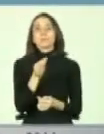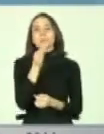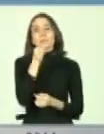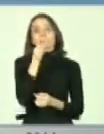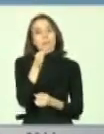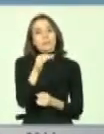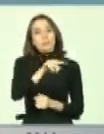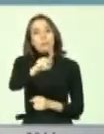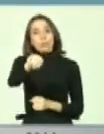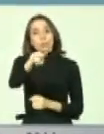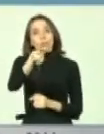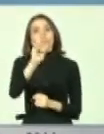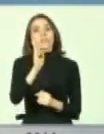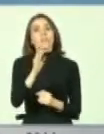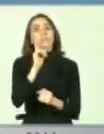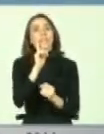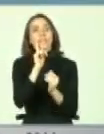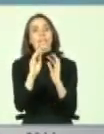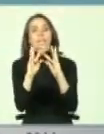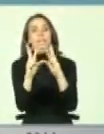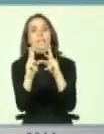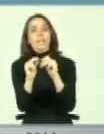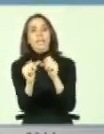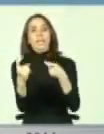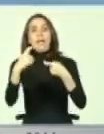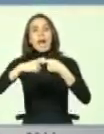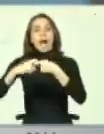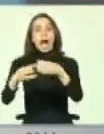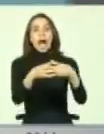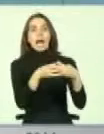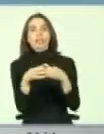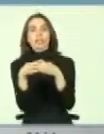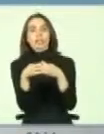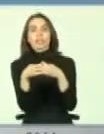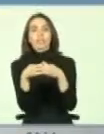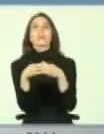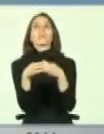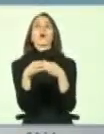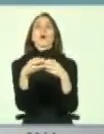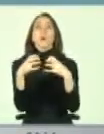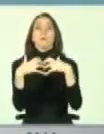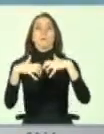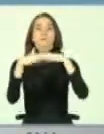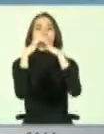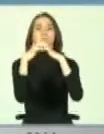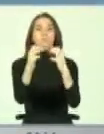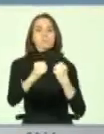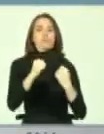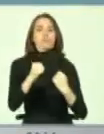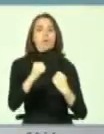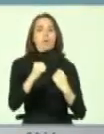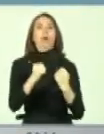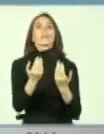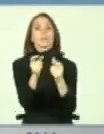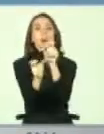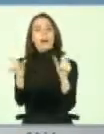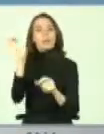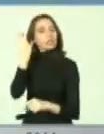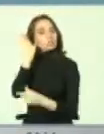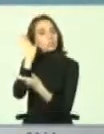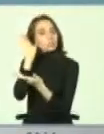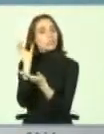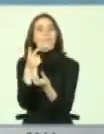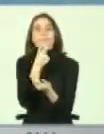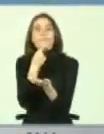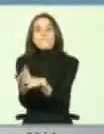que tener un grado de asociacionismo o asociatividad más poderosa, más fuerte, para que sean escuchados, pero también para que